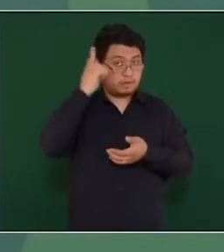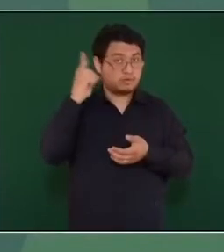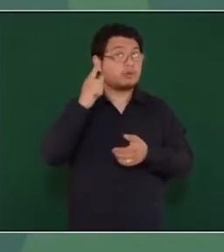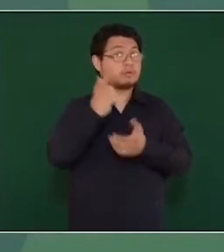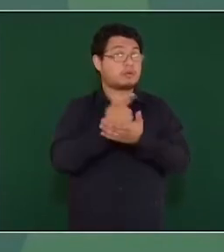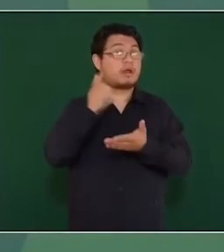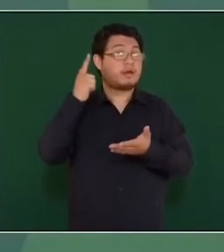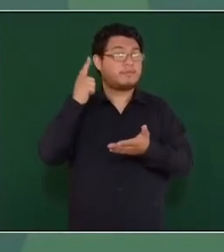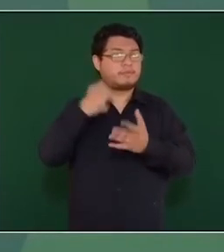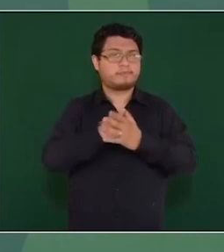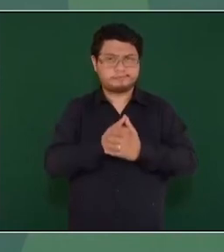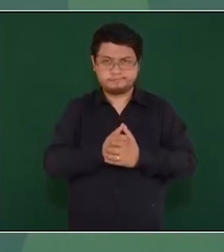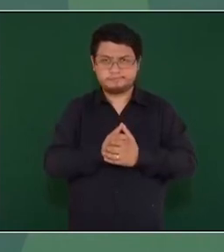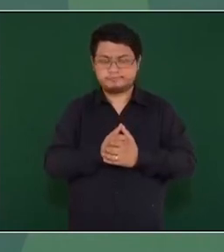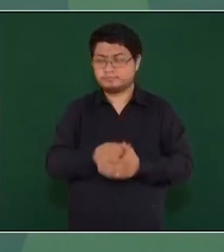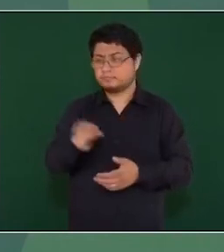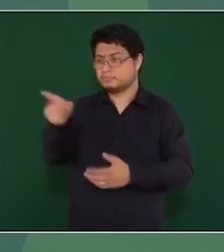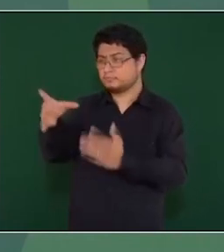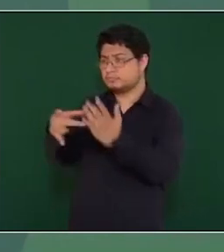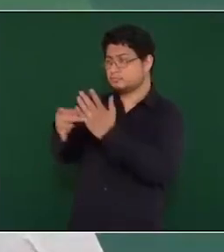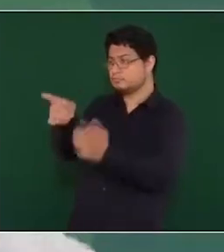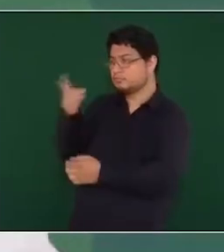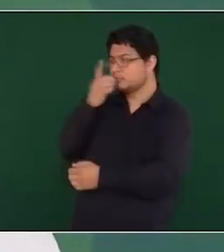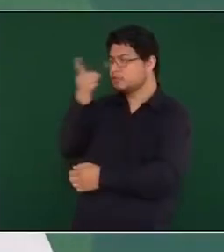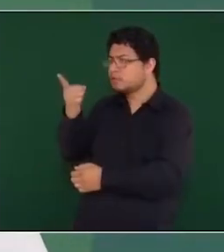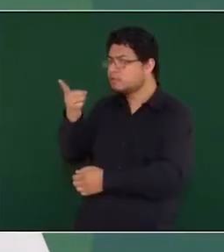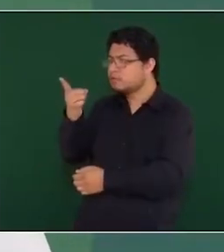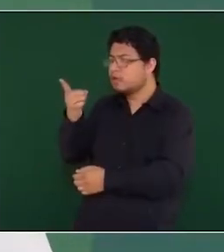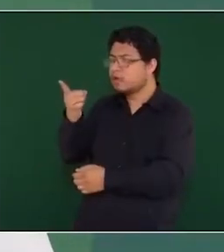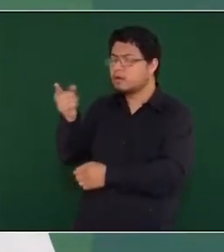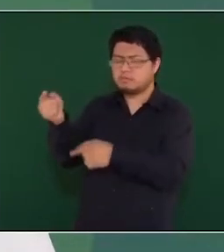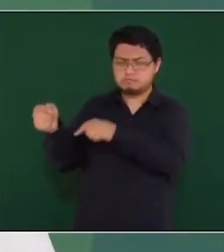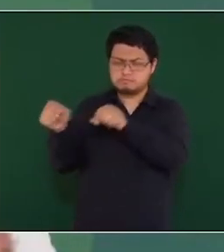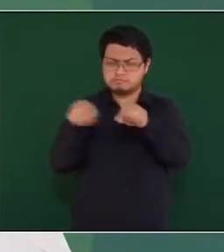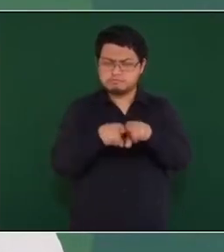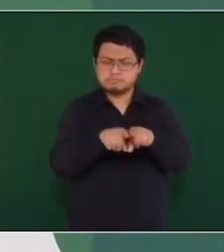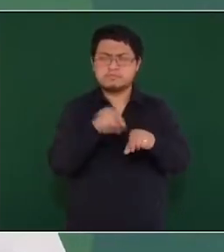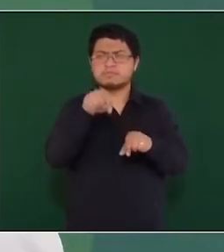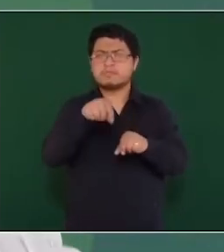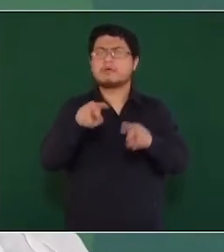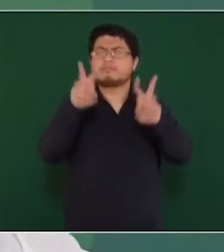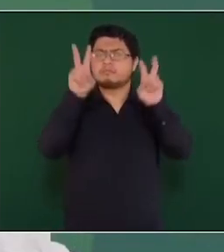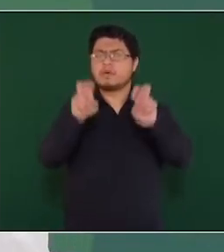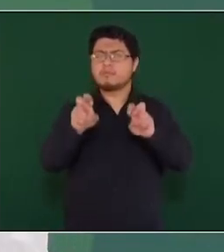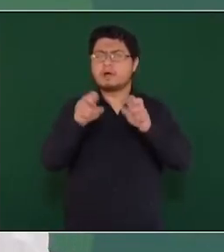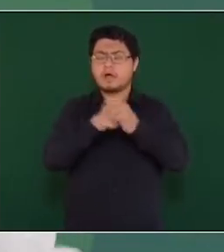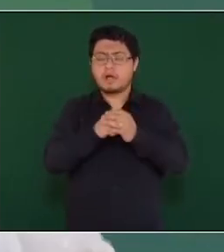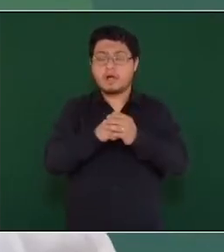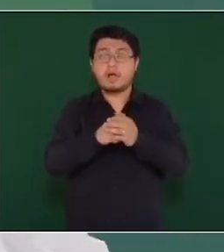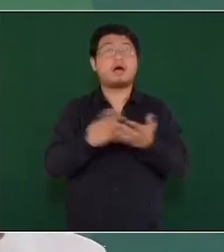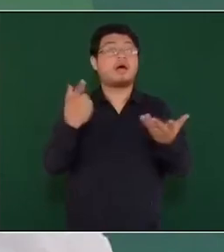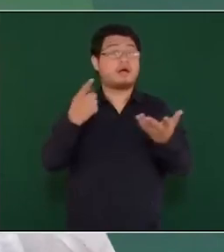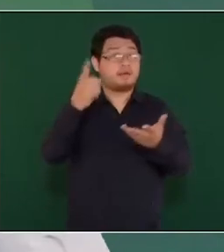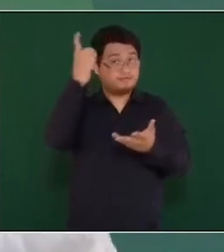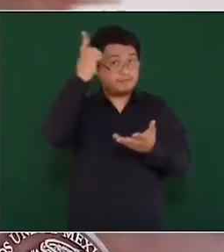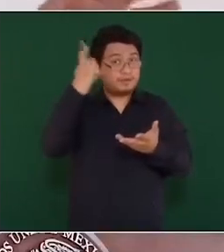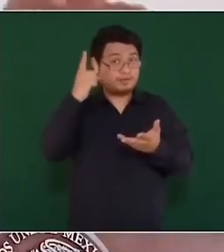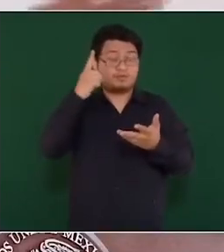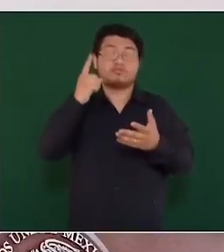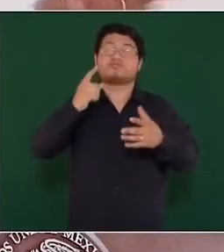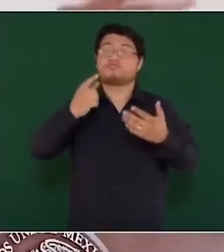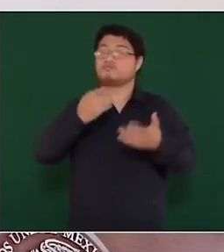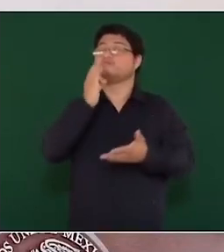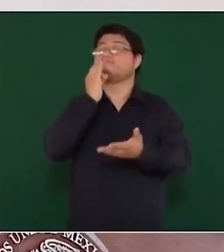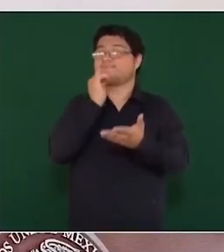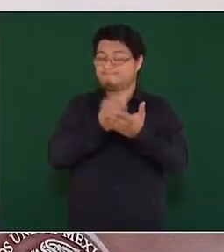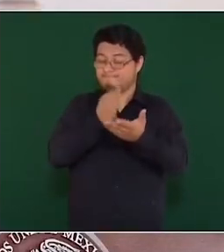el que usted se refiere básicamente es al asunto de los factureros, por ejemplo, a los delitos fiscales, que esos deben